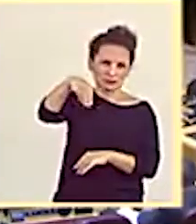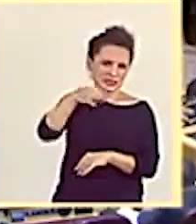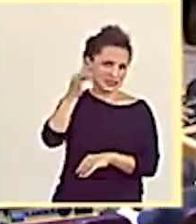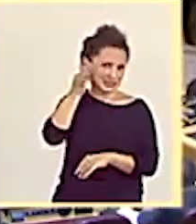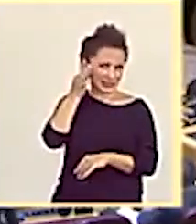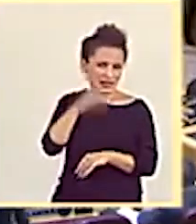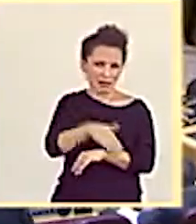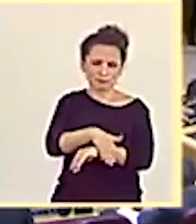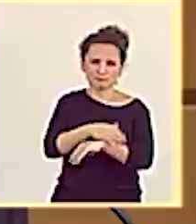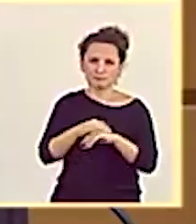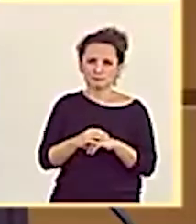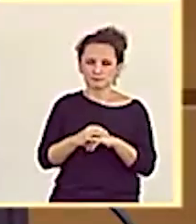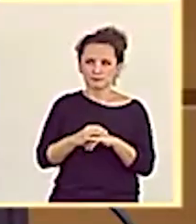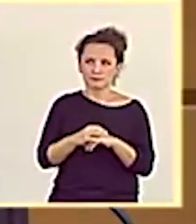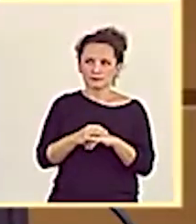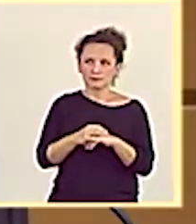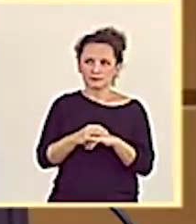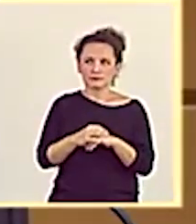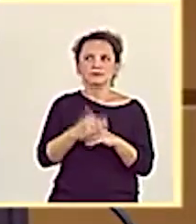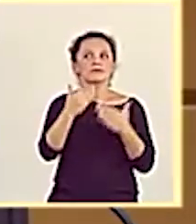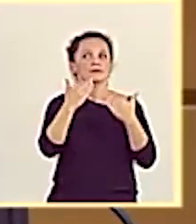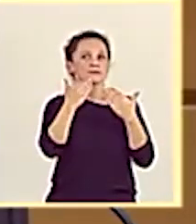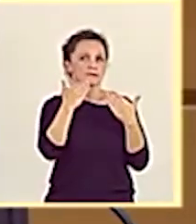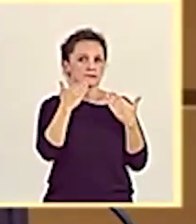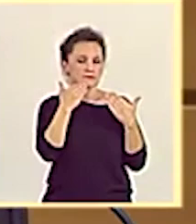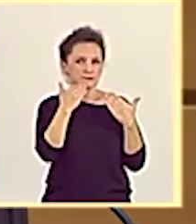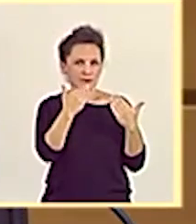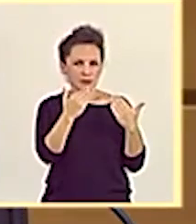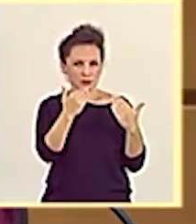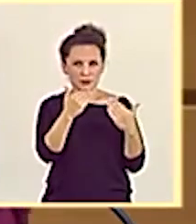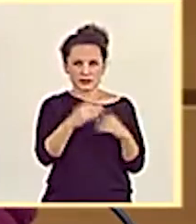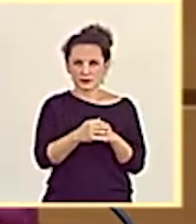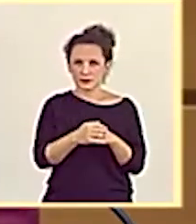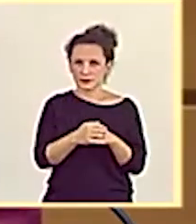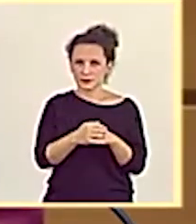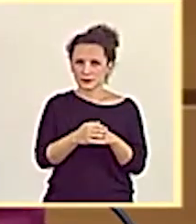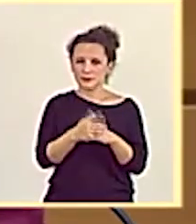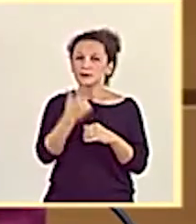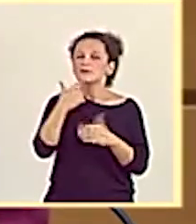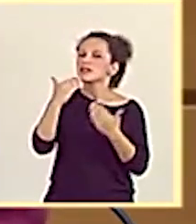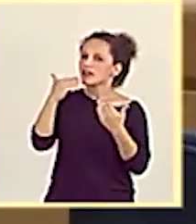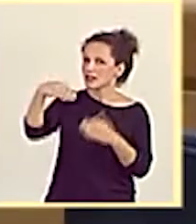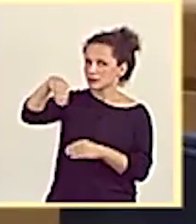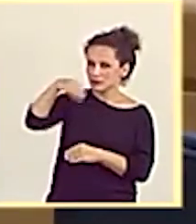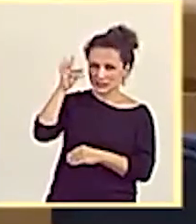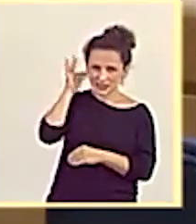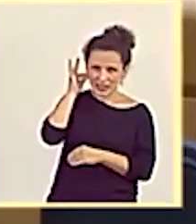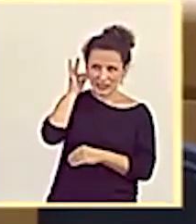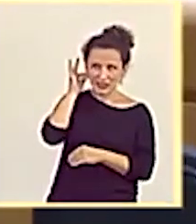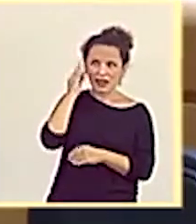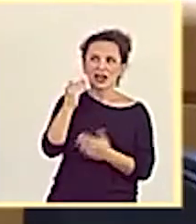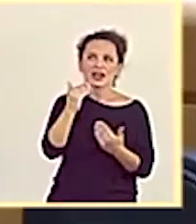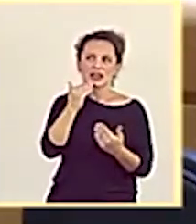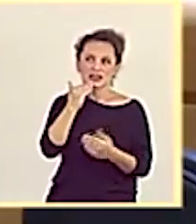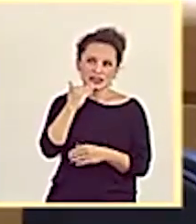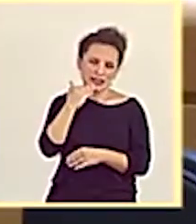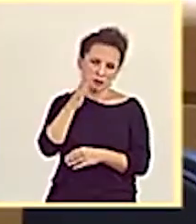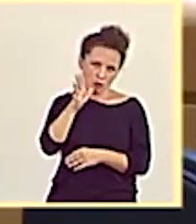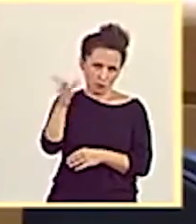Gracias, señoría. Señora vicepresidenta, cuarta del Gobierno. Gracias, presidenta. Gracias, señoría, por su pregunta.